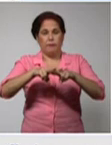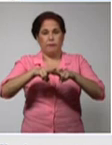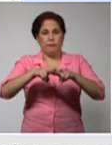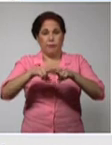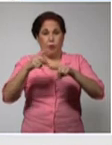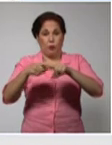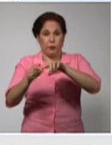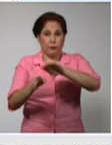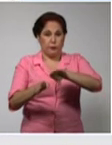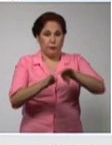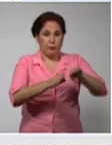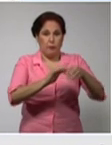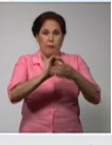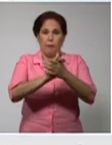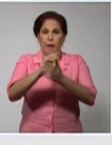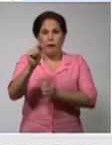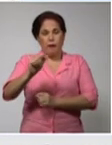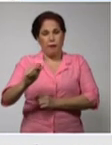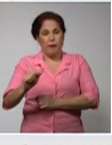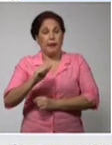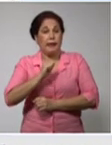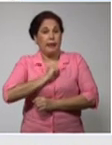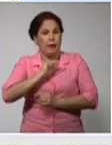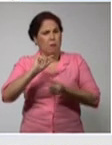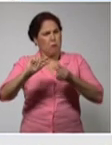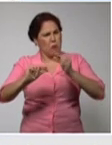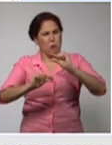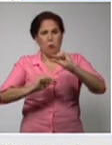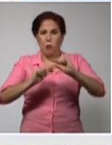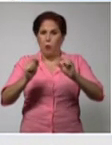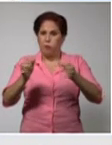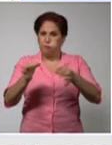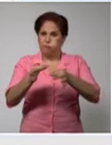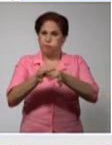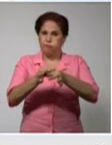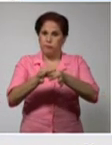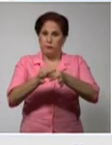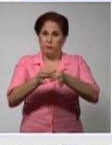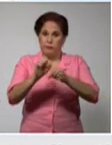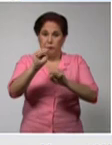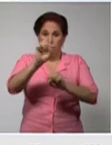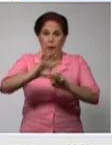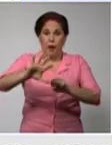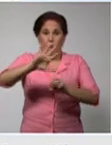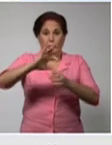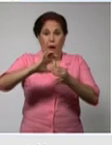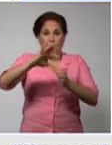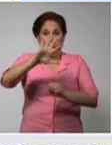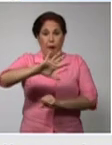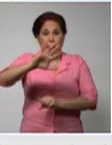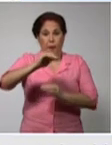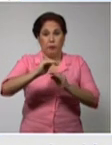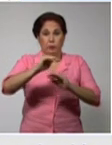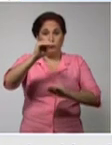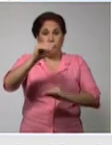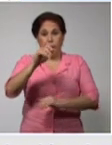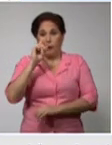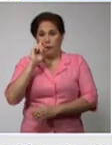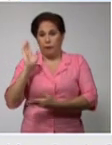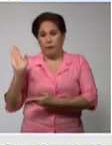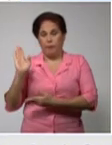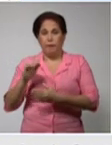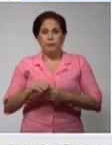Mayabeque parece que quiere ir a reducción como se puede ver en el gráfico. Ya lleva dos o tres días